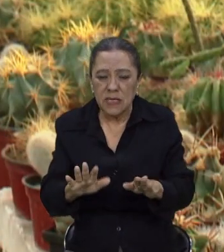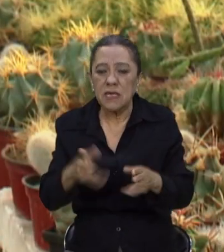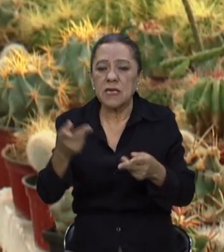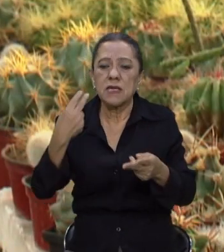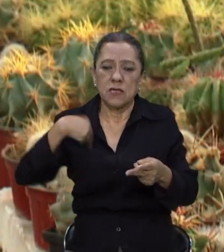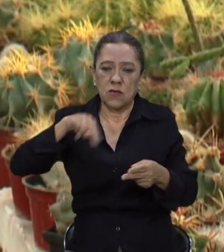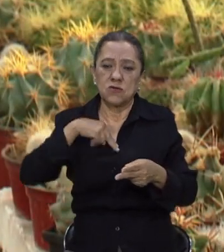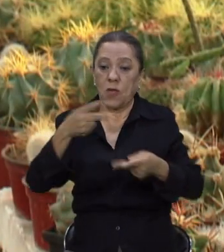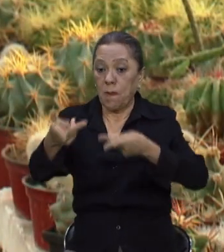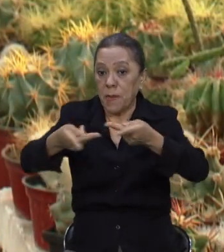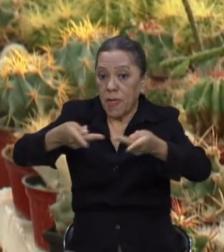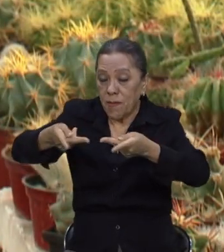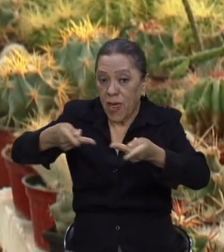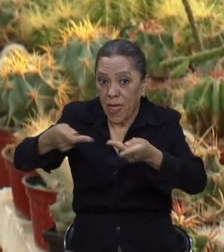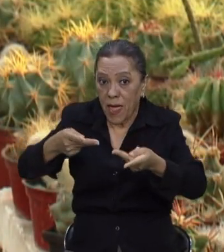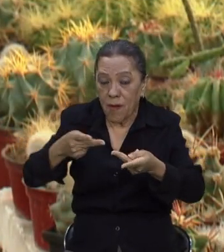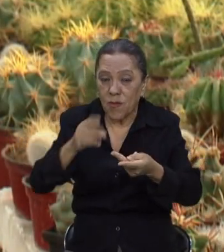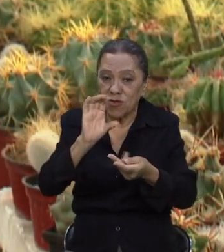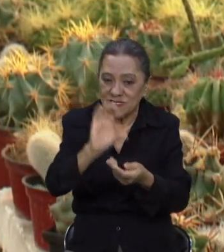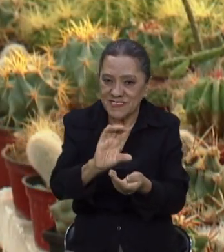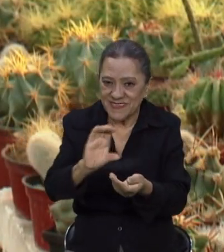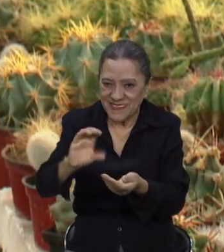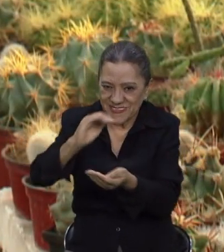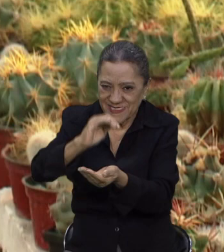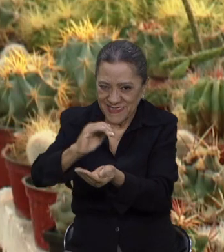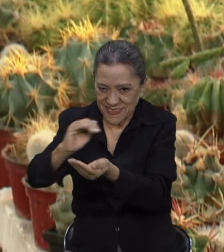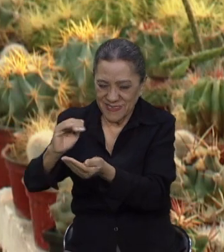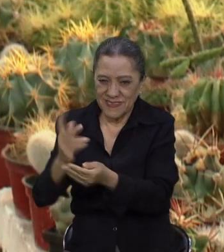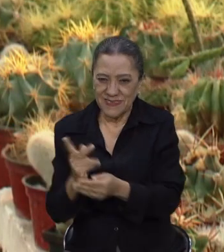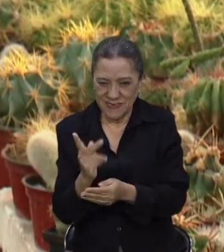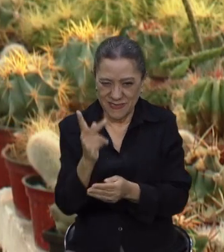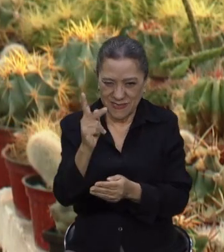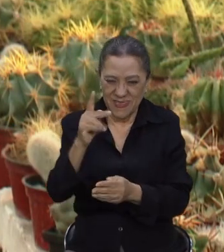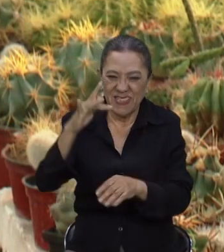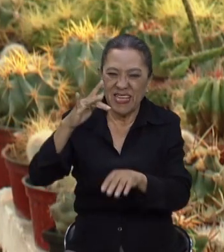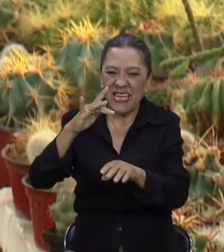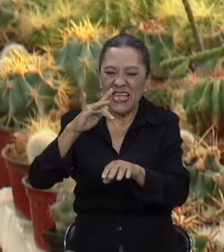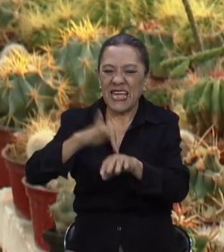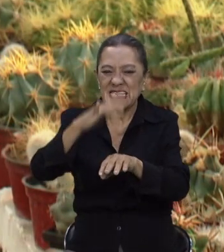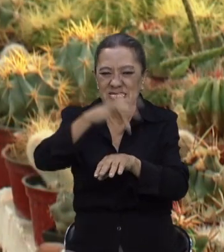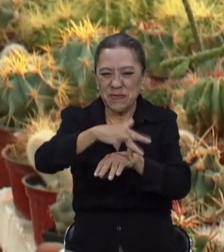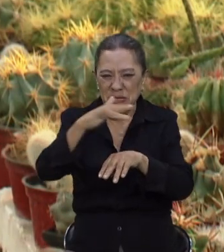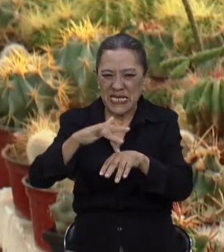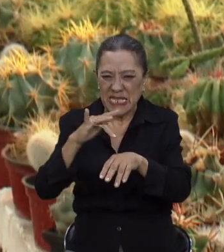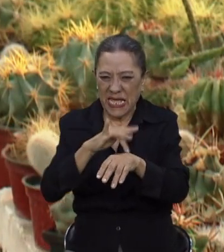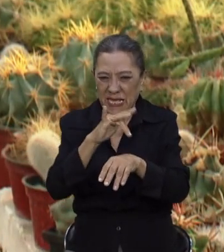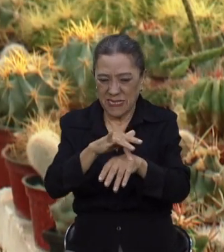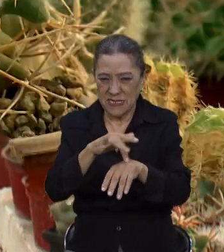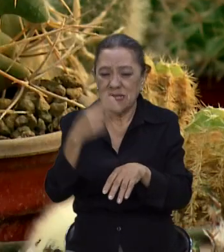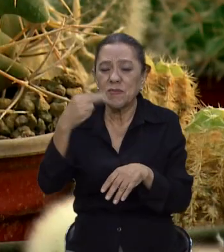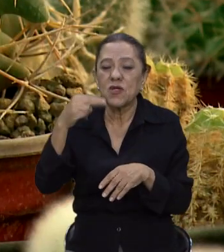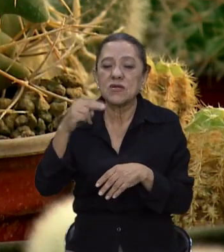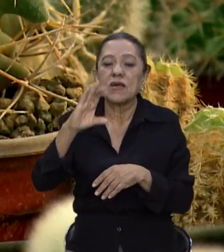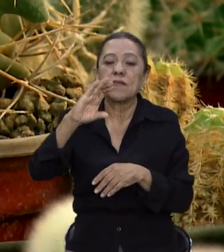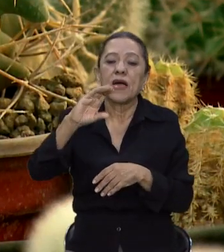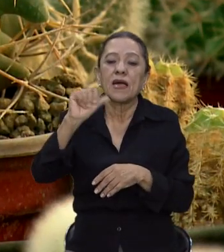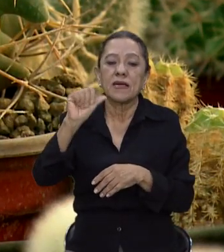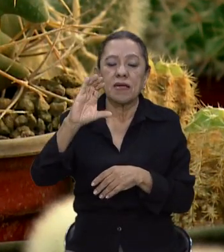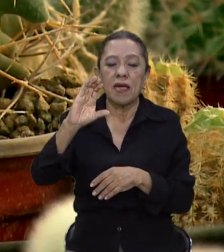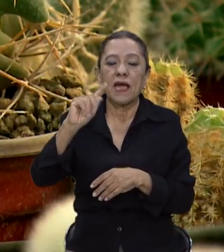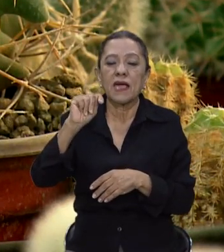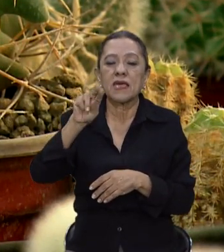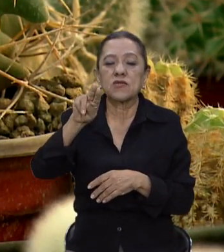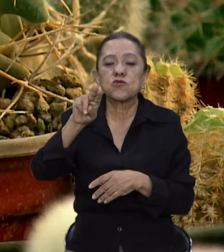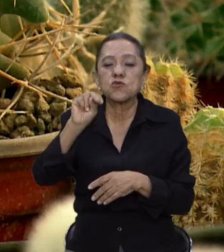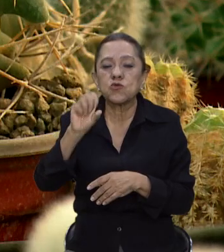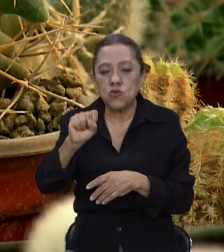los ferocactus emori, clausenses, latispinus. Tengo lo que es el echinocactus